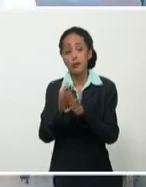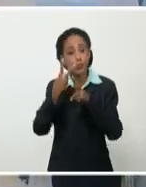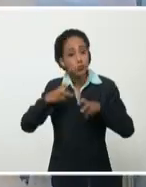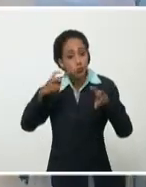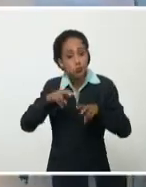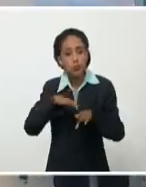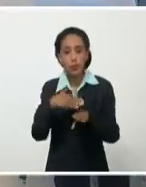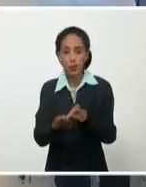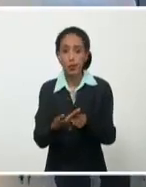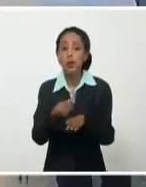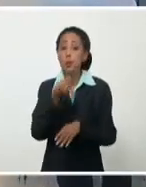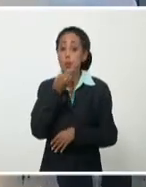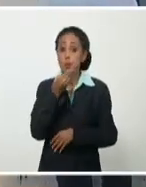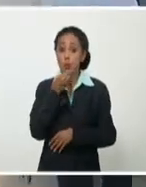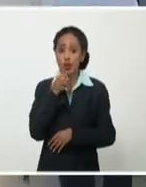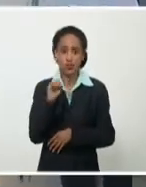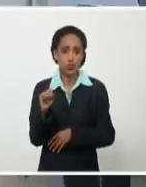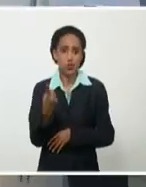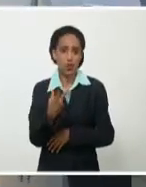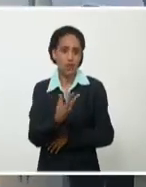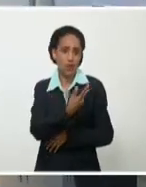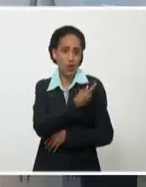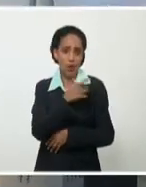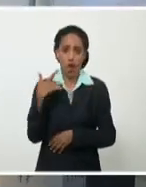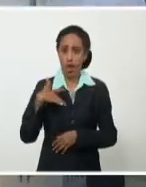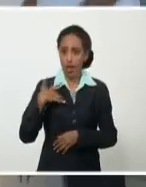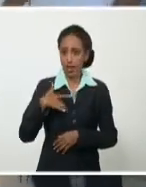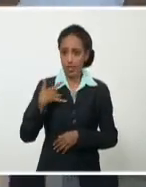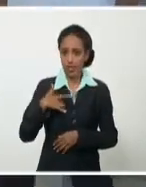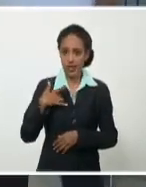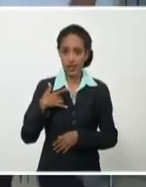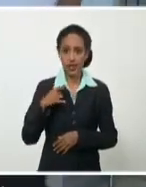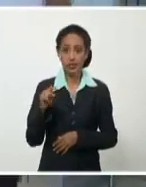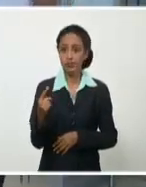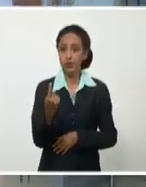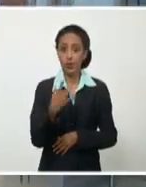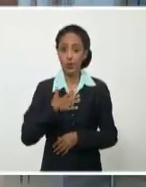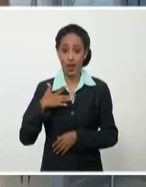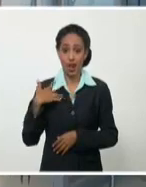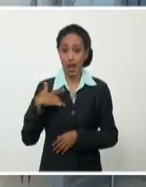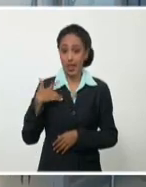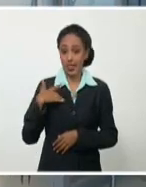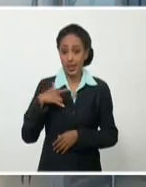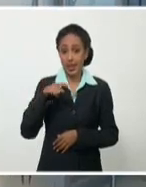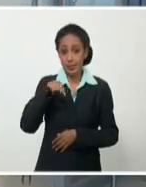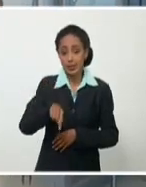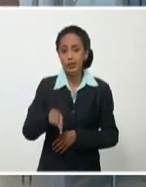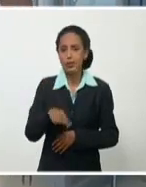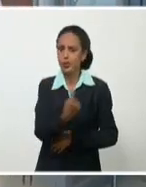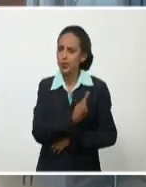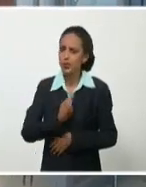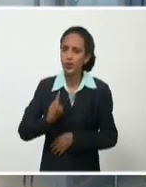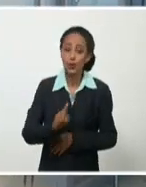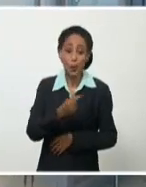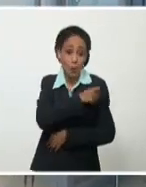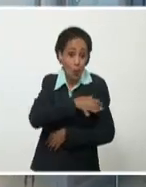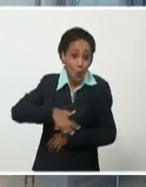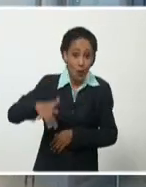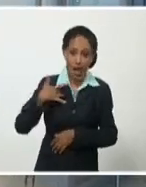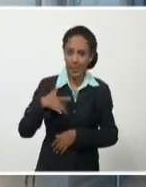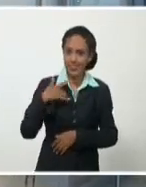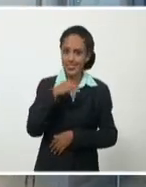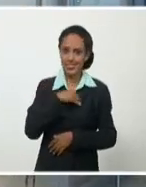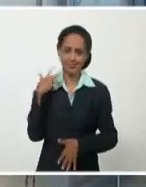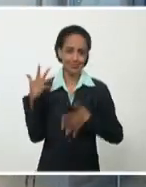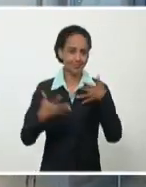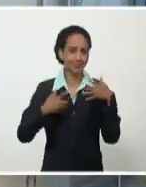poder contar con esas vacunas en la Argentina. Les quiero decir que todos los argentinos y las argentinas están muy emocionadas de poder contar con